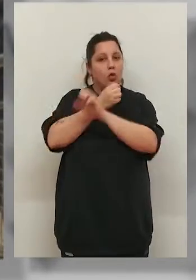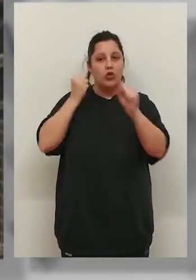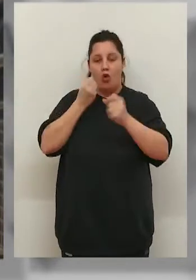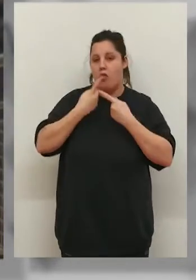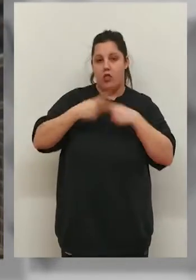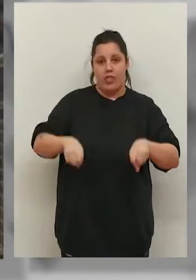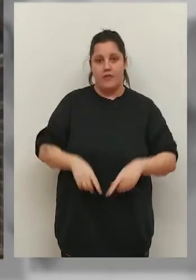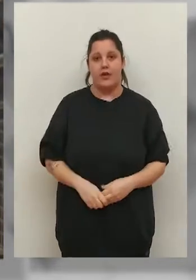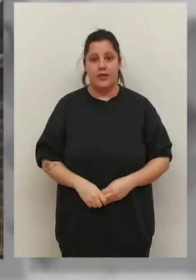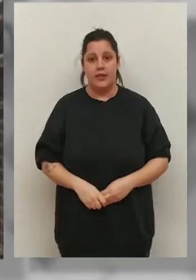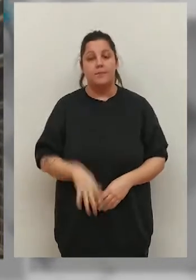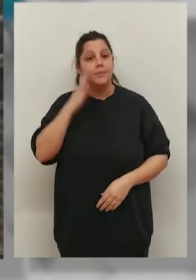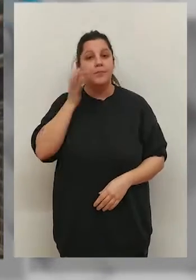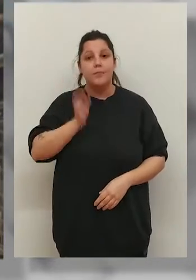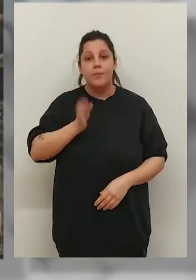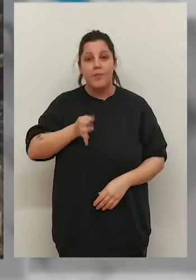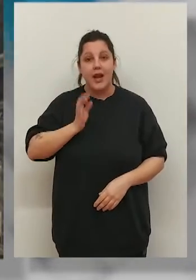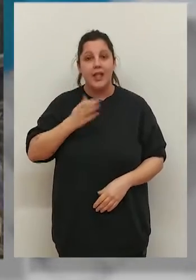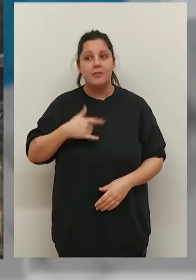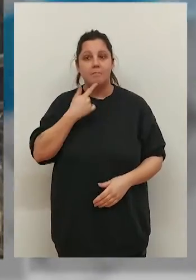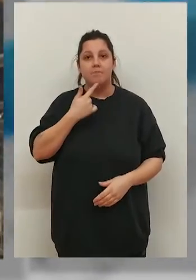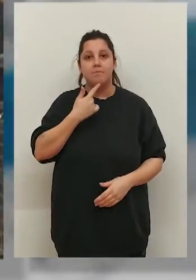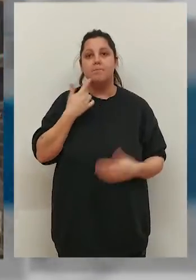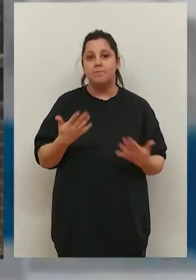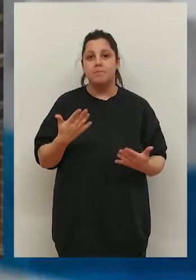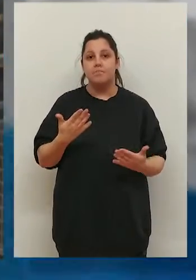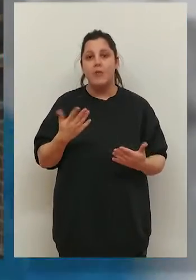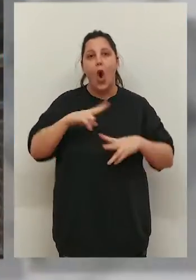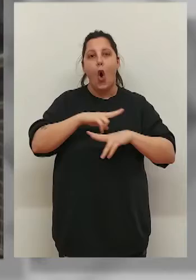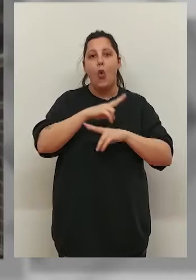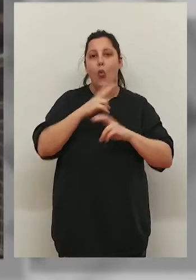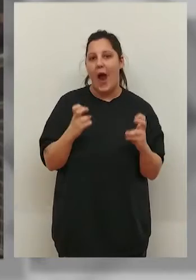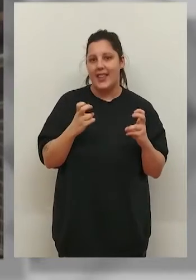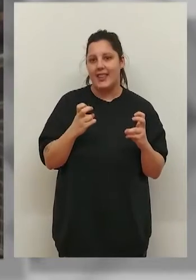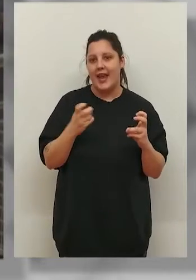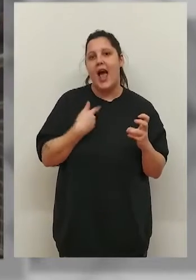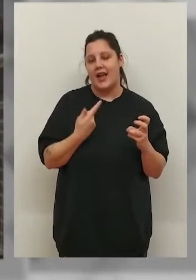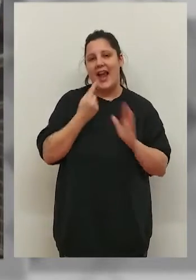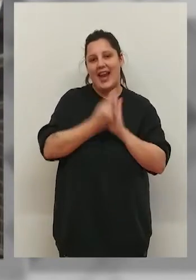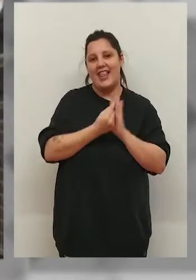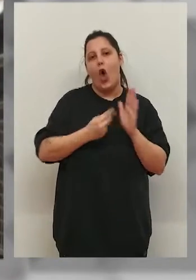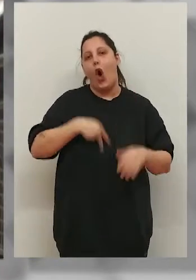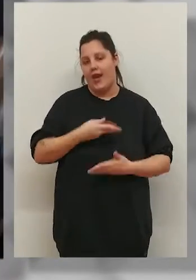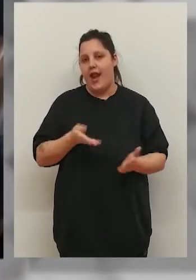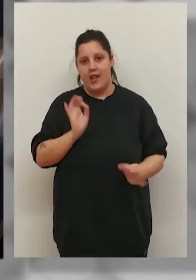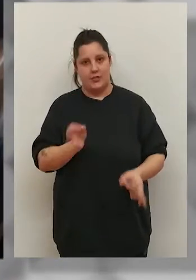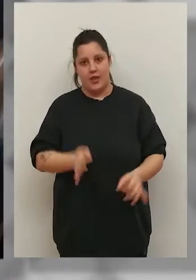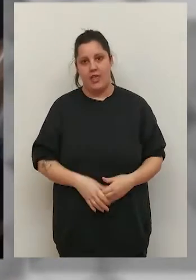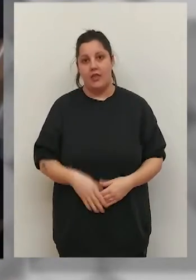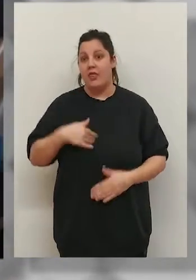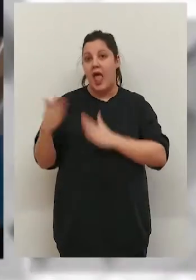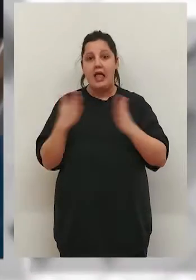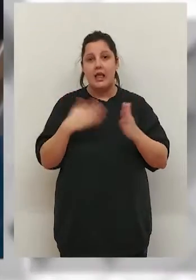protocolos van a ser parecidos. Y sí que es verdad que esta es la eliminación de las cuarentenas es el criterio general.